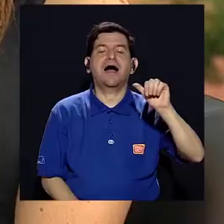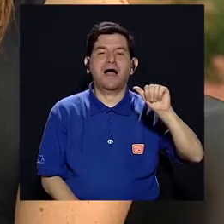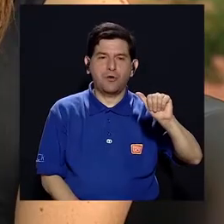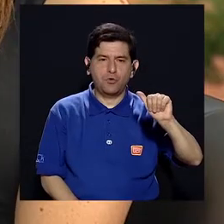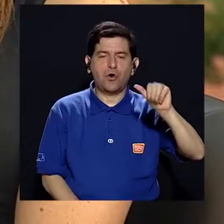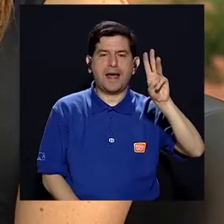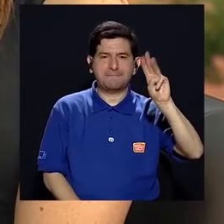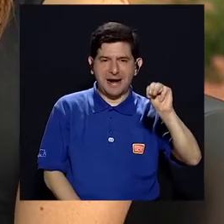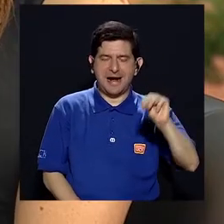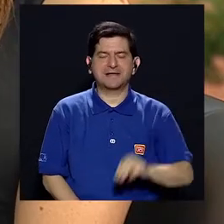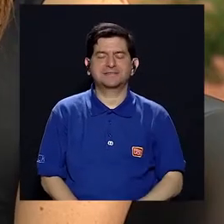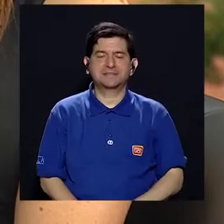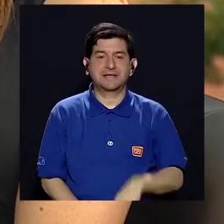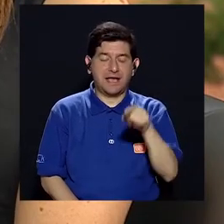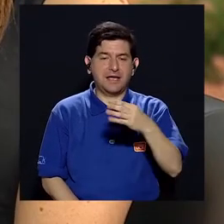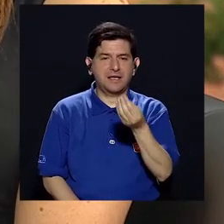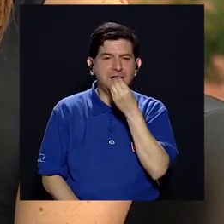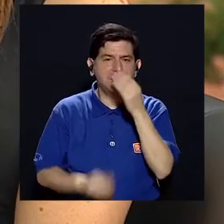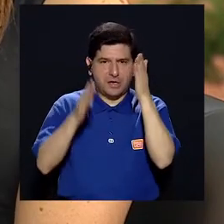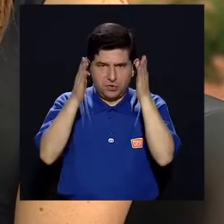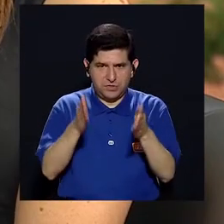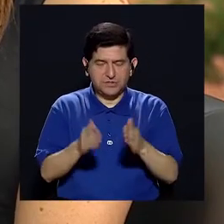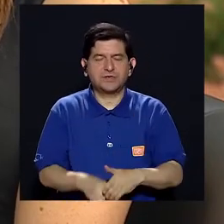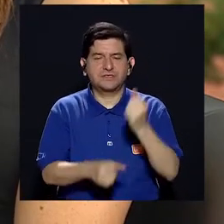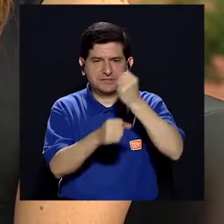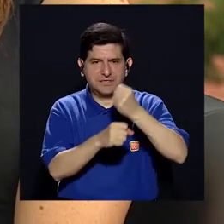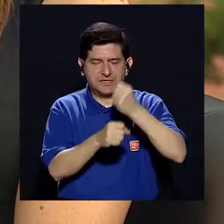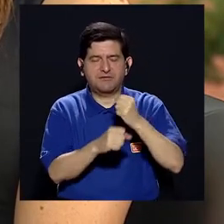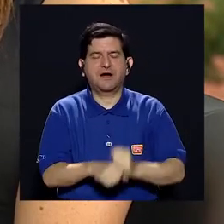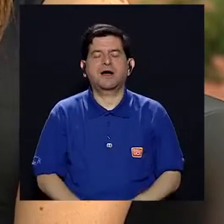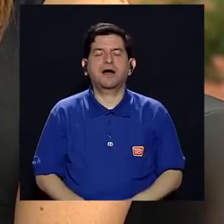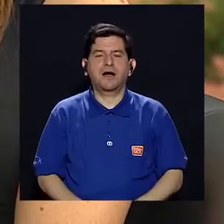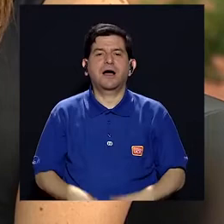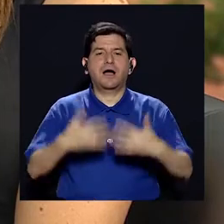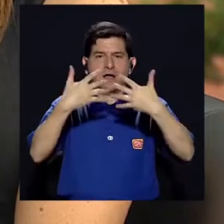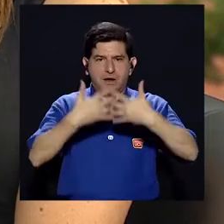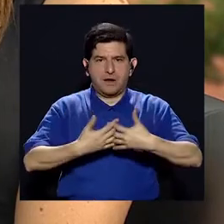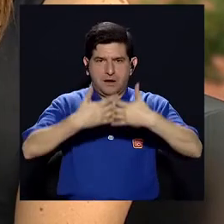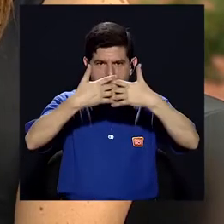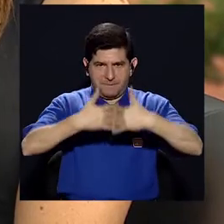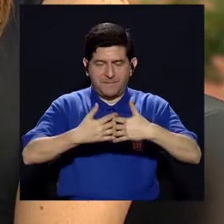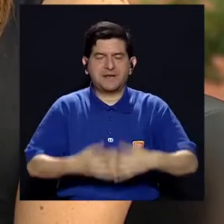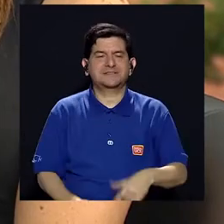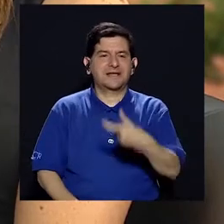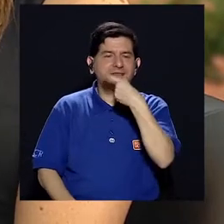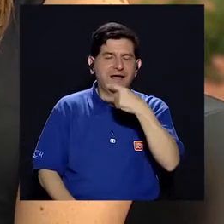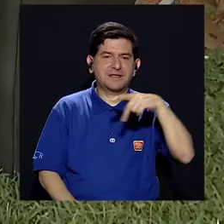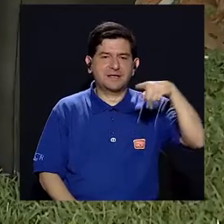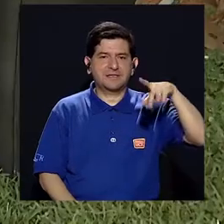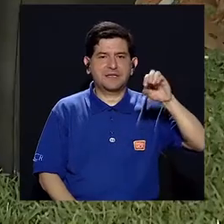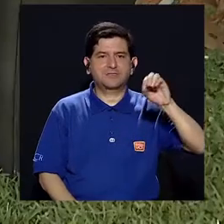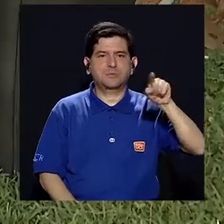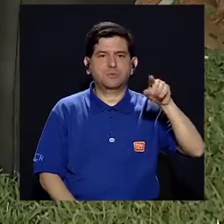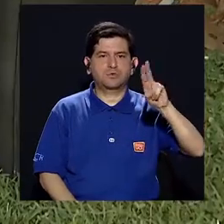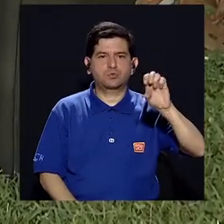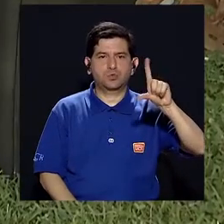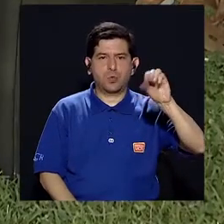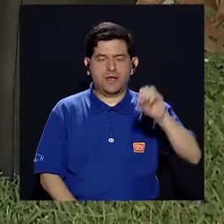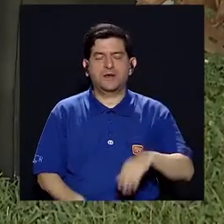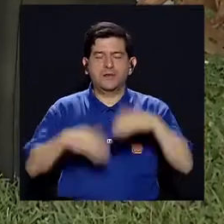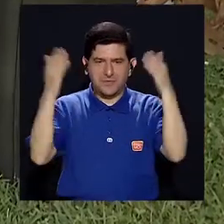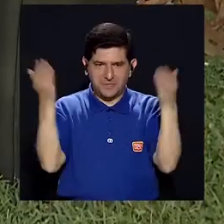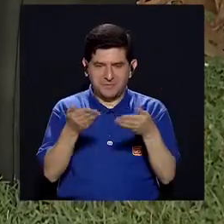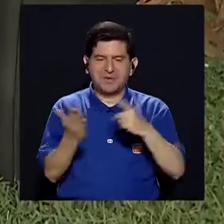licenciada Aurora Malasca, quien es nutricionista y actualmente elabora para la compañía de galletas Pozuelo. Aurora,